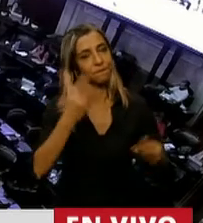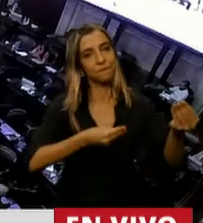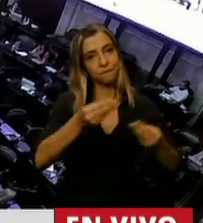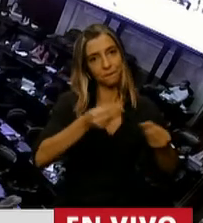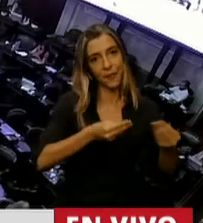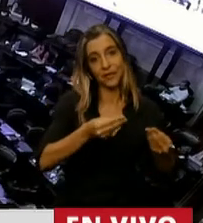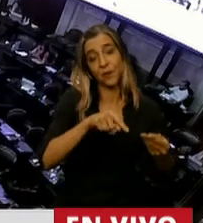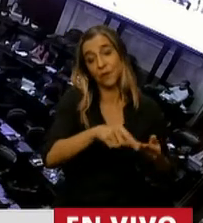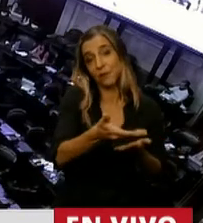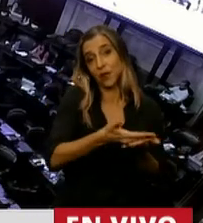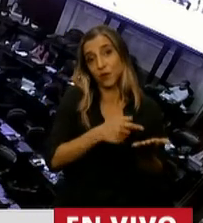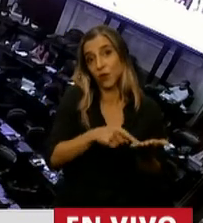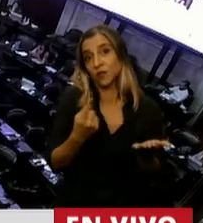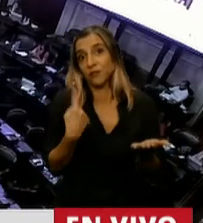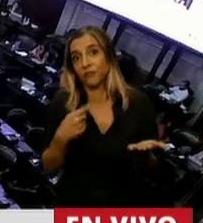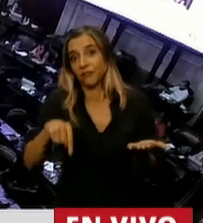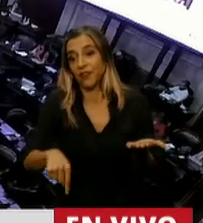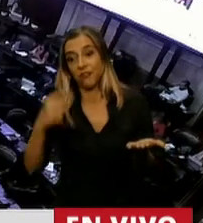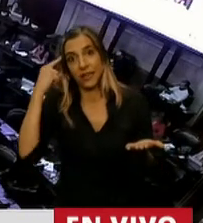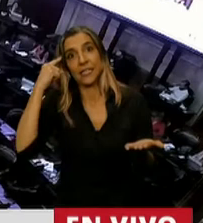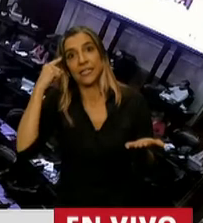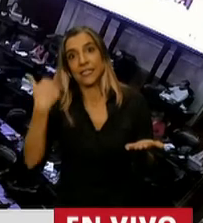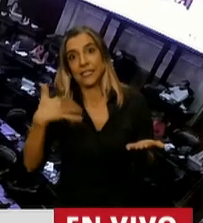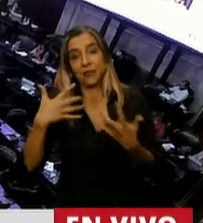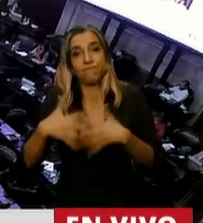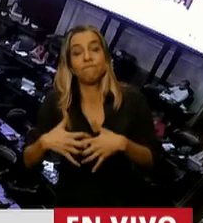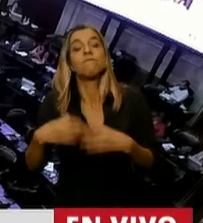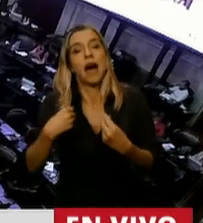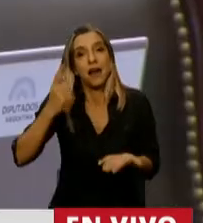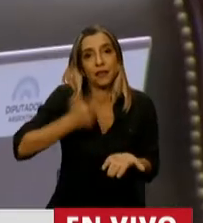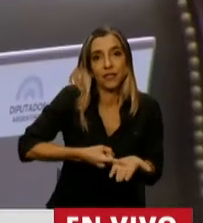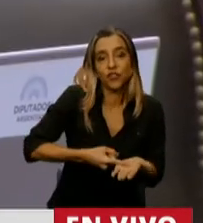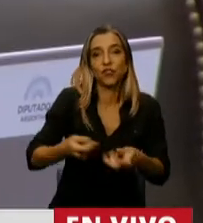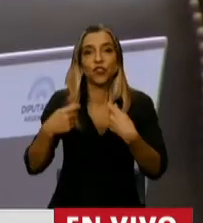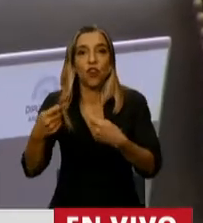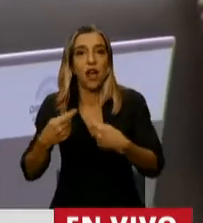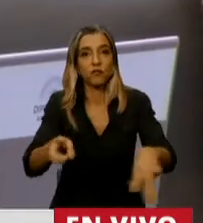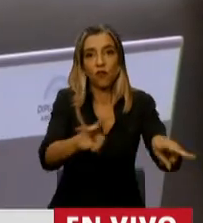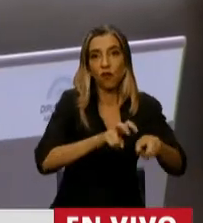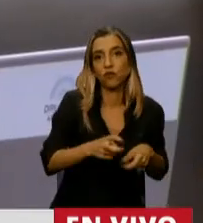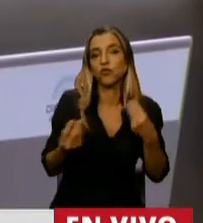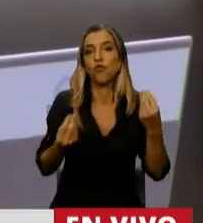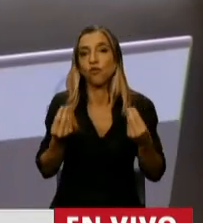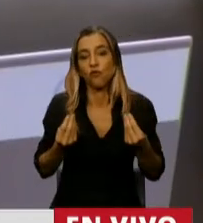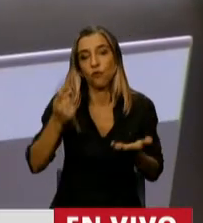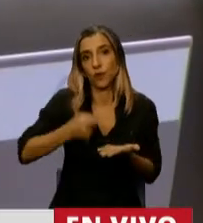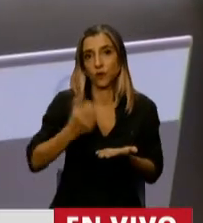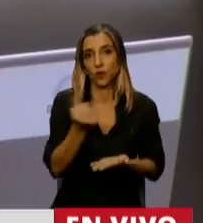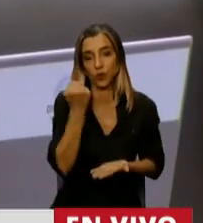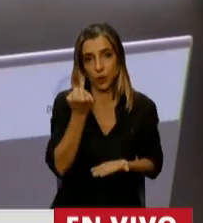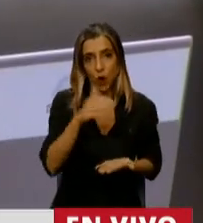decidir y estimar correctamente cuál va a ser el gasto y también la recaudación del gobierno federal.